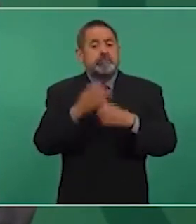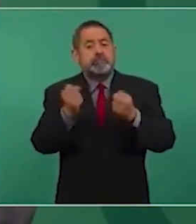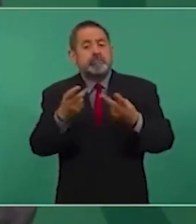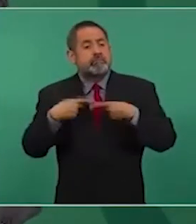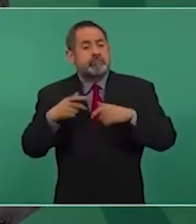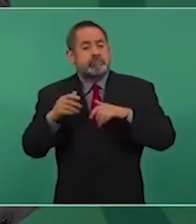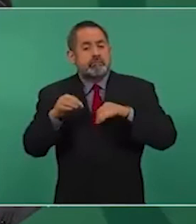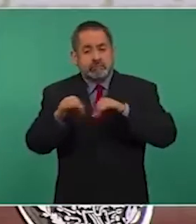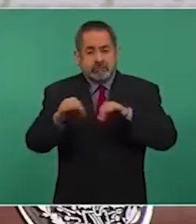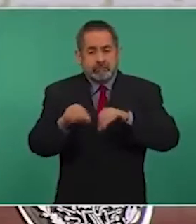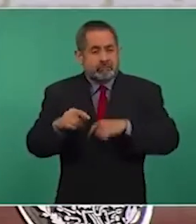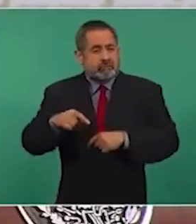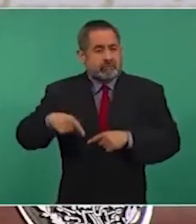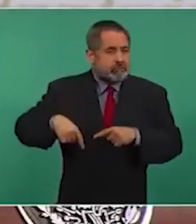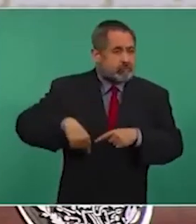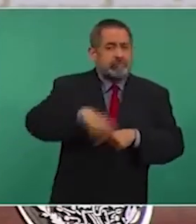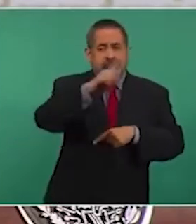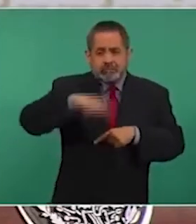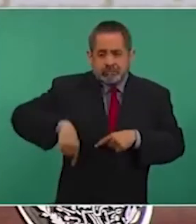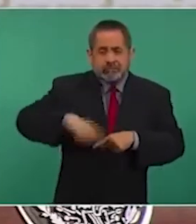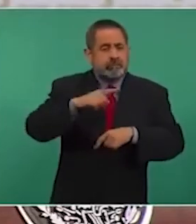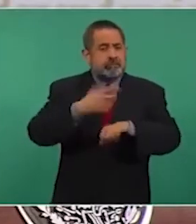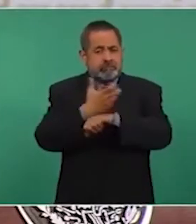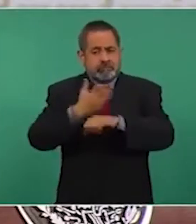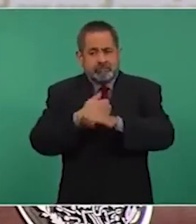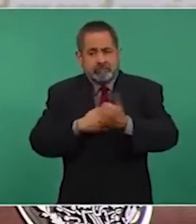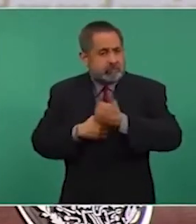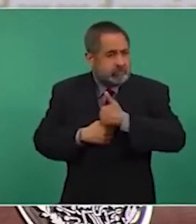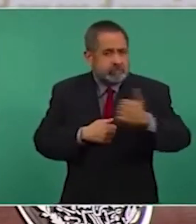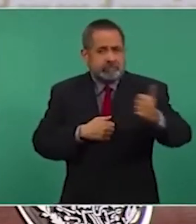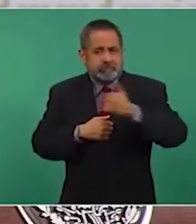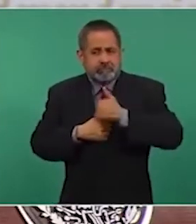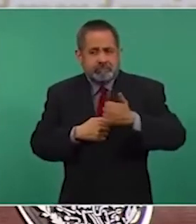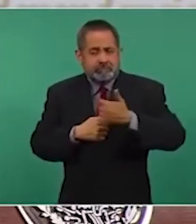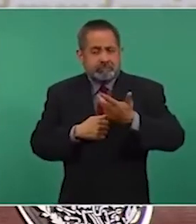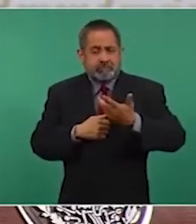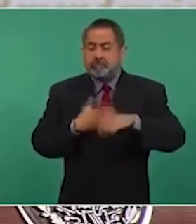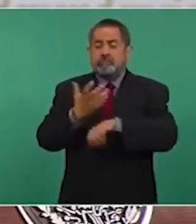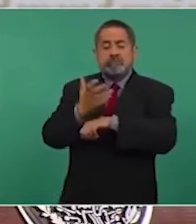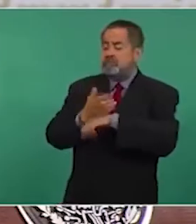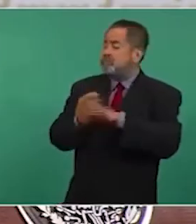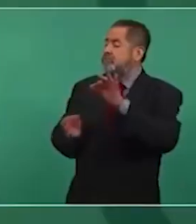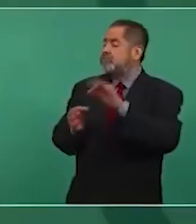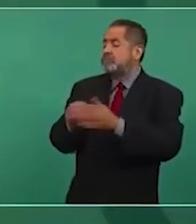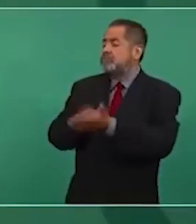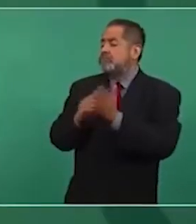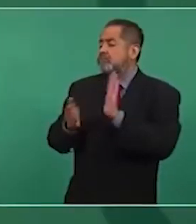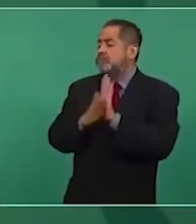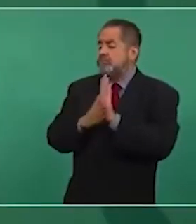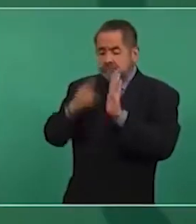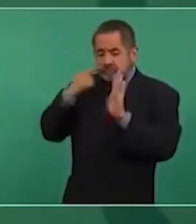y tienen que ir a Estados Unidos. Y si en Estados Unidos dicen aquí